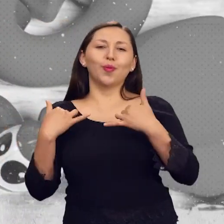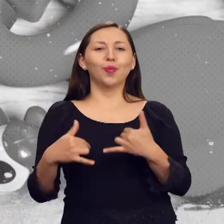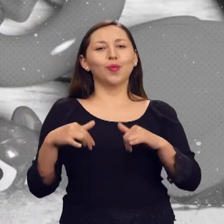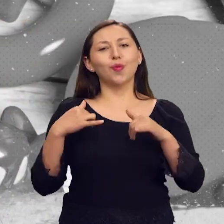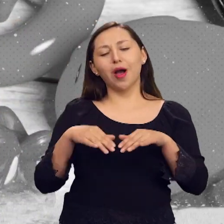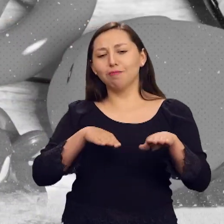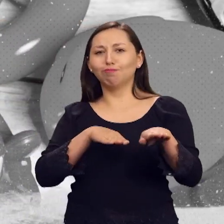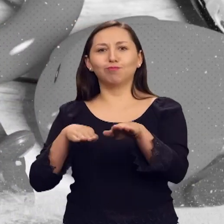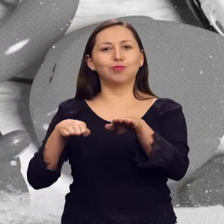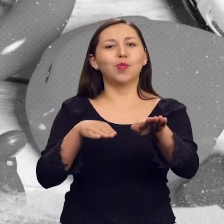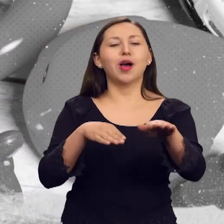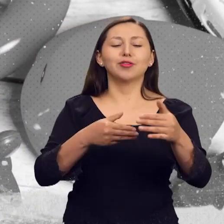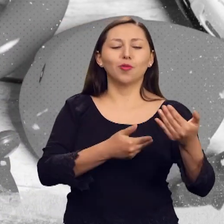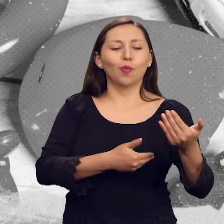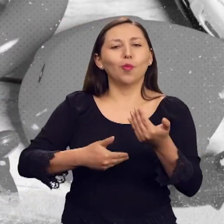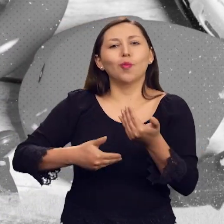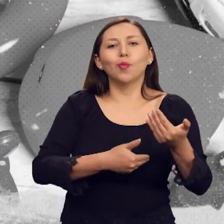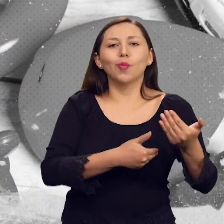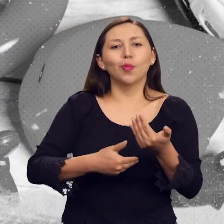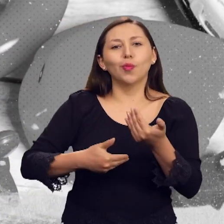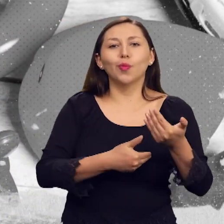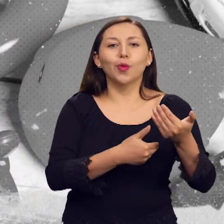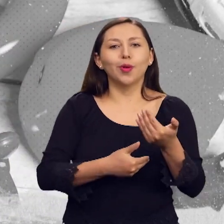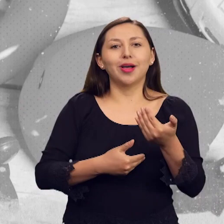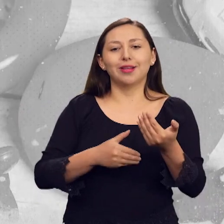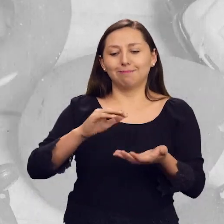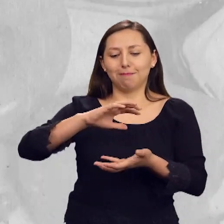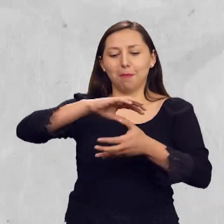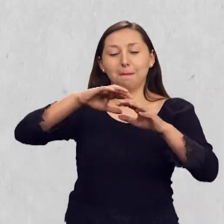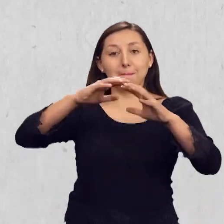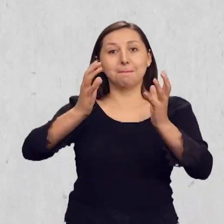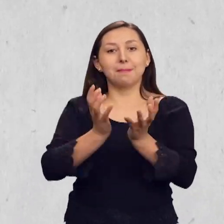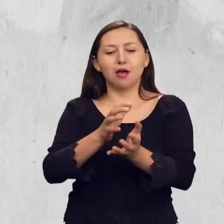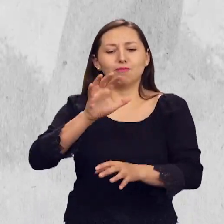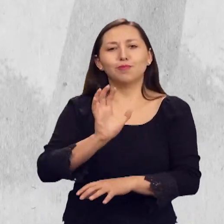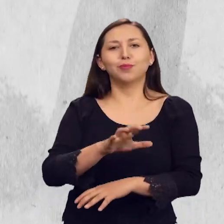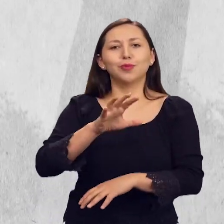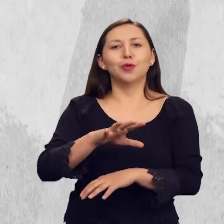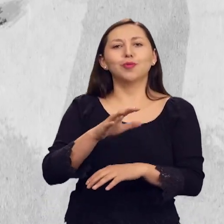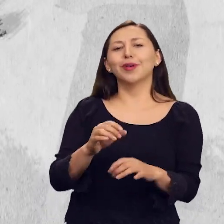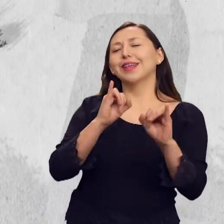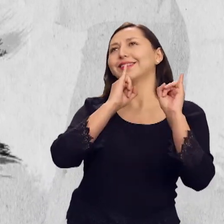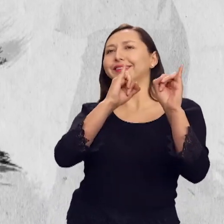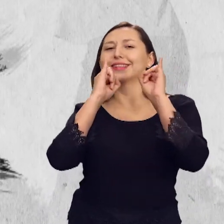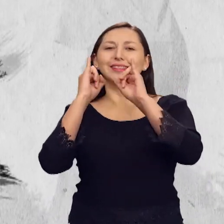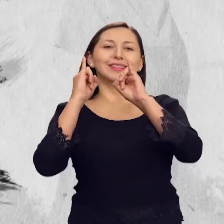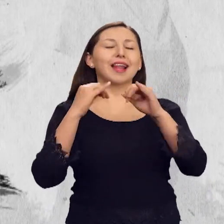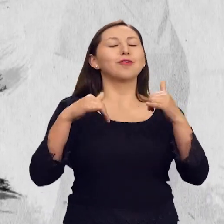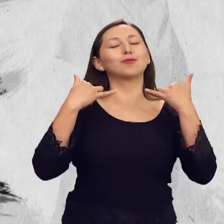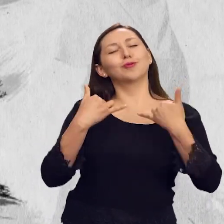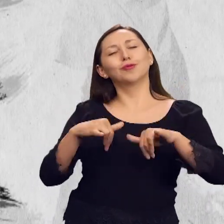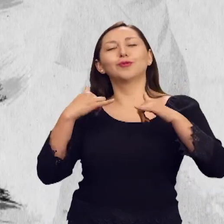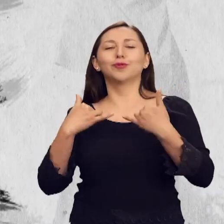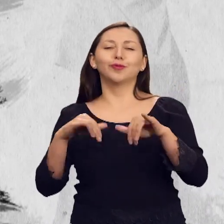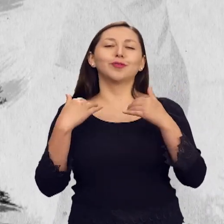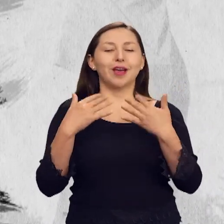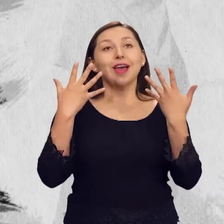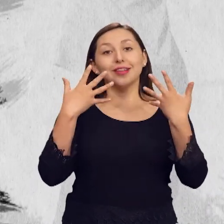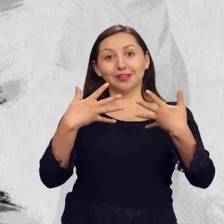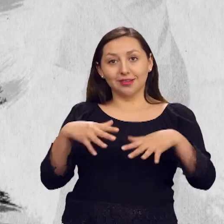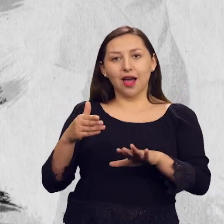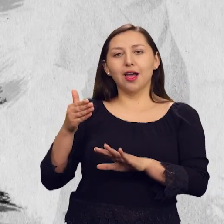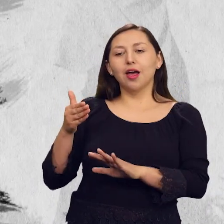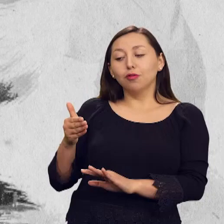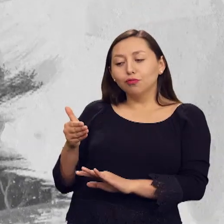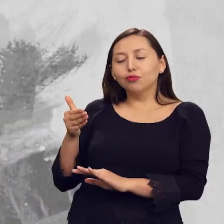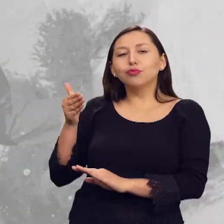Autos, muñecas, pelotas, legos y tacitas. Y nos divertíamos. Fuimos creciendo y nos seguimos